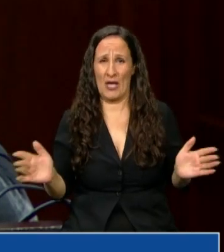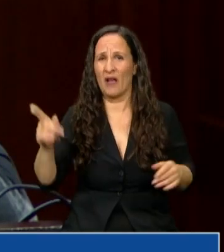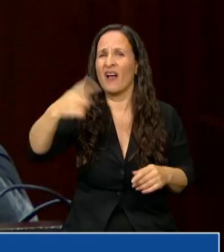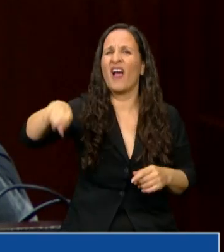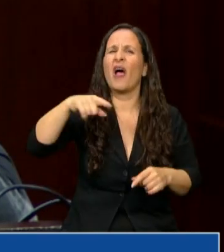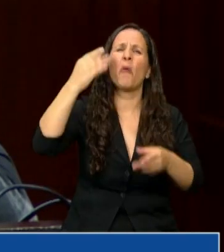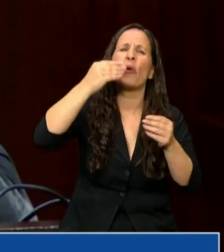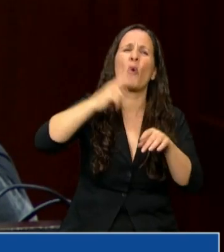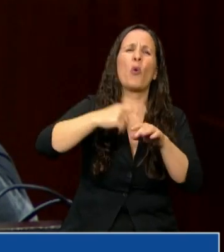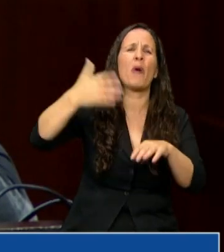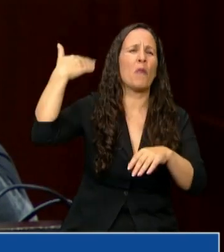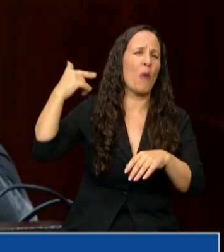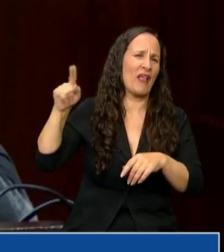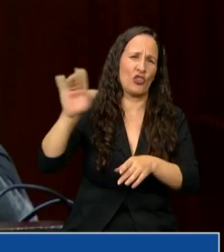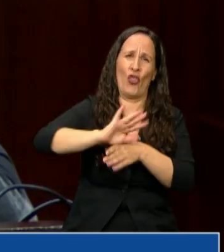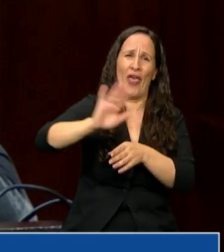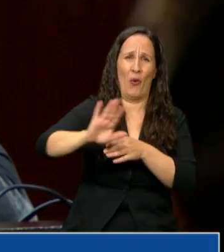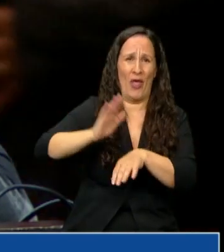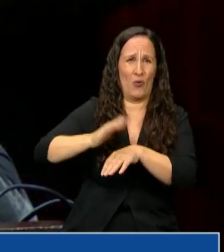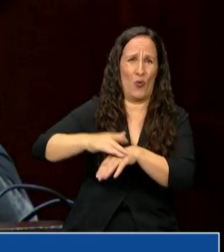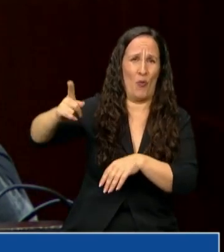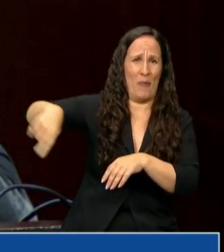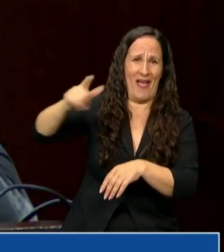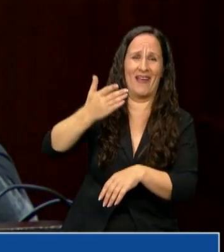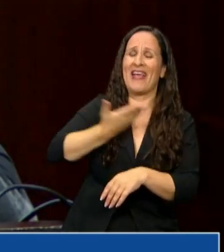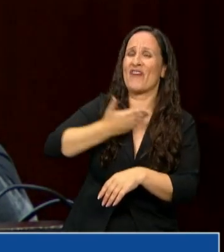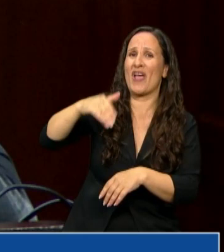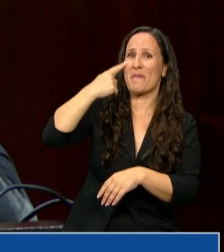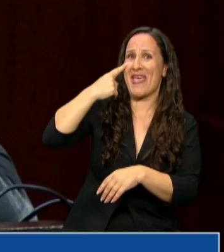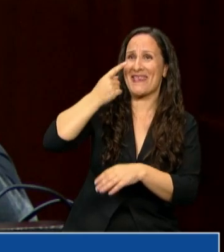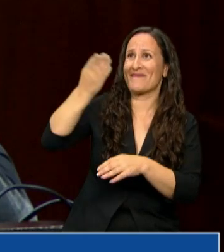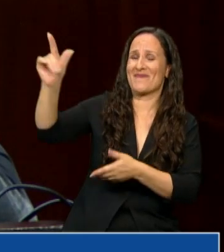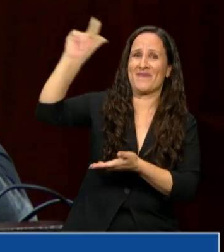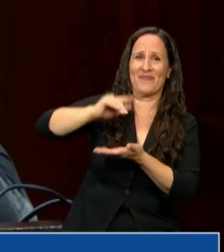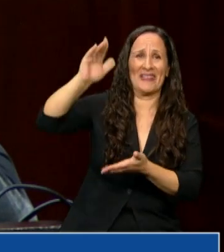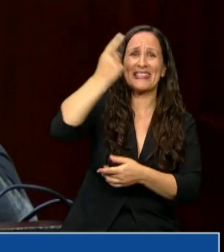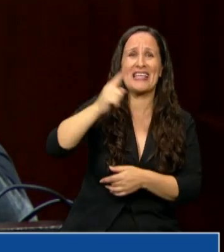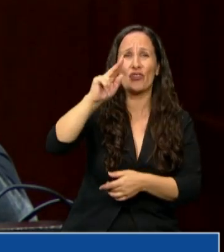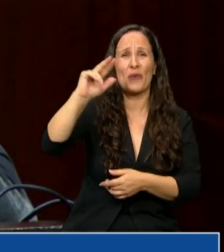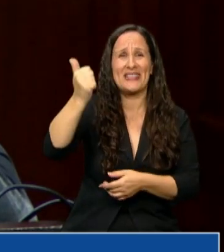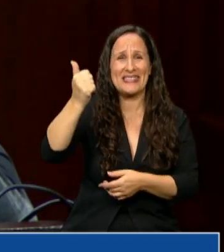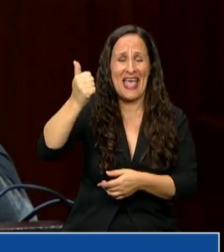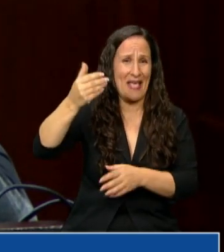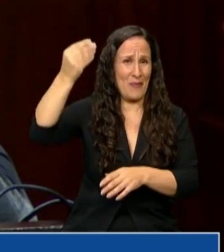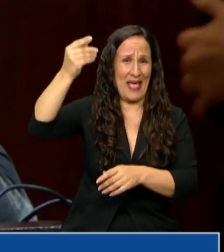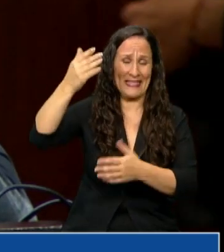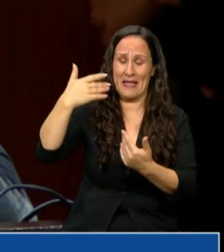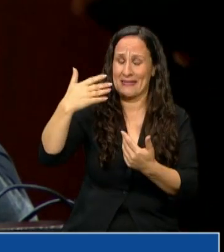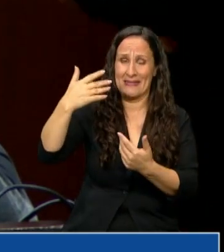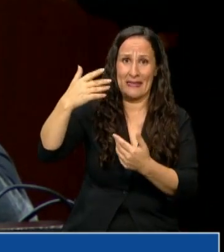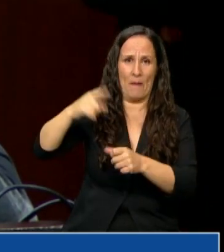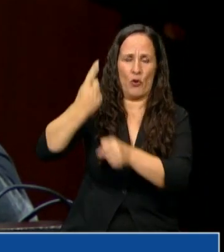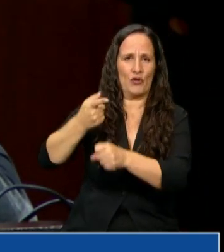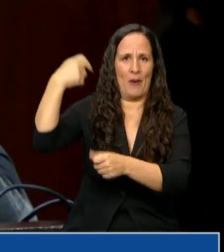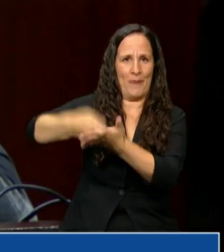el endeudamiento criminal que nos dejaron con el Fondo Monetario Internacional que exceden 126 veces la capacidad de pago de la Argentina.